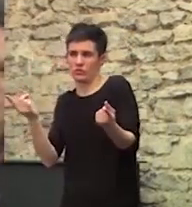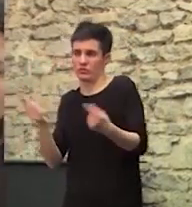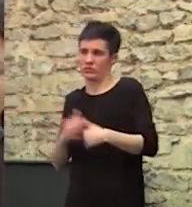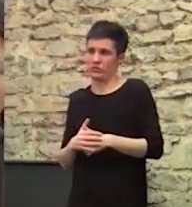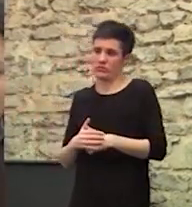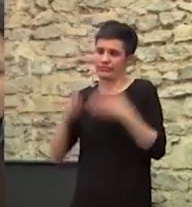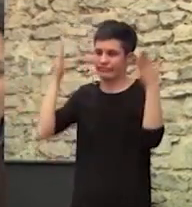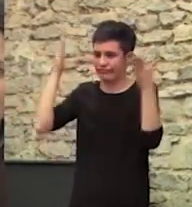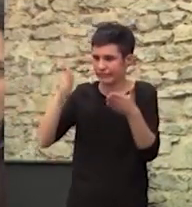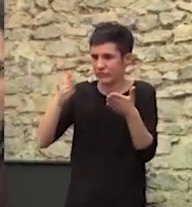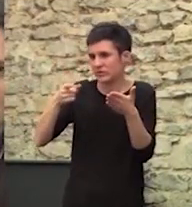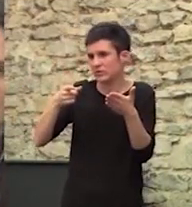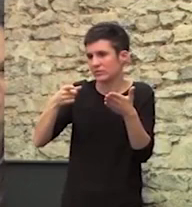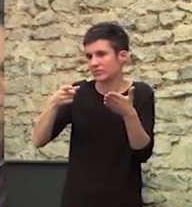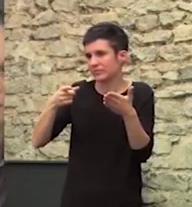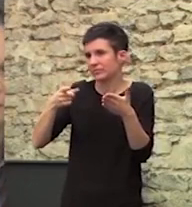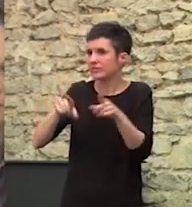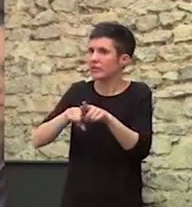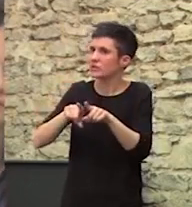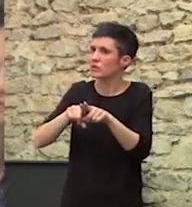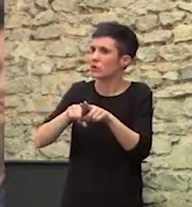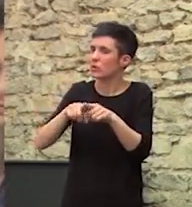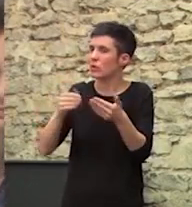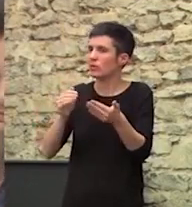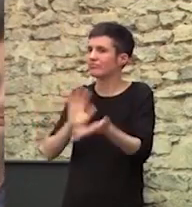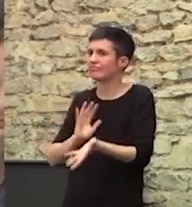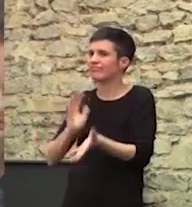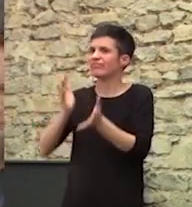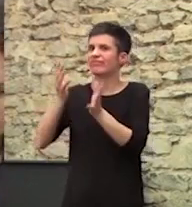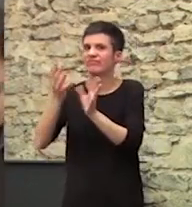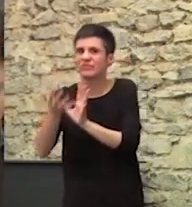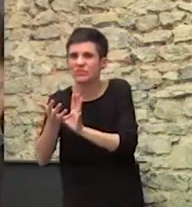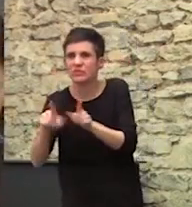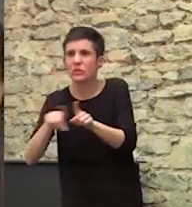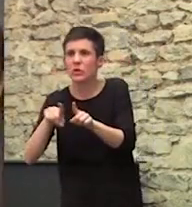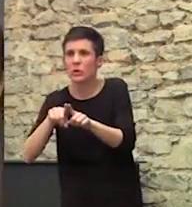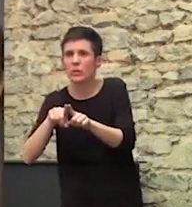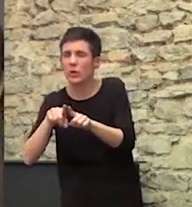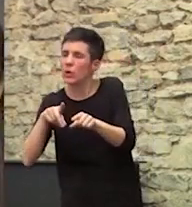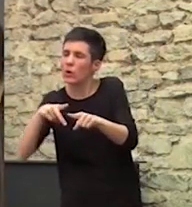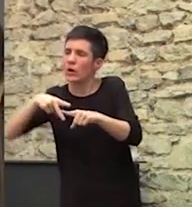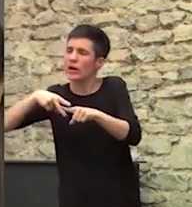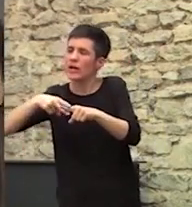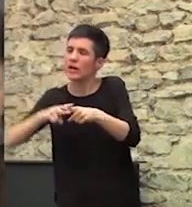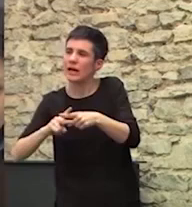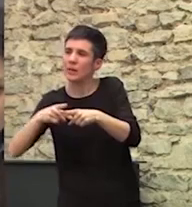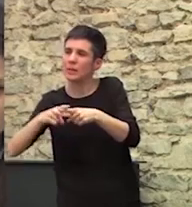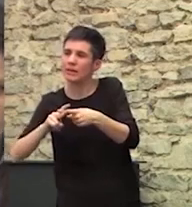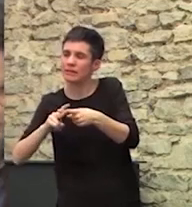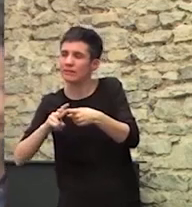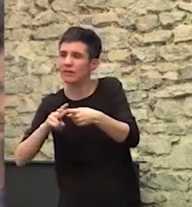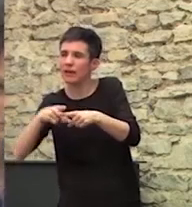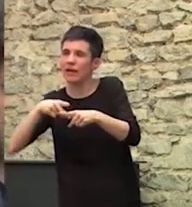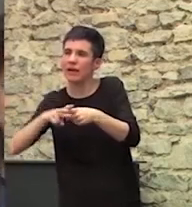el resultado es que Se han convertido En instrumentos A las órdenes